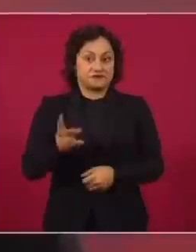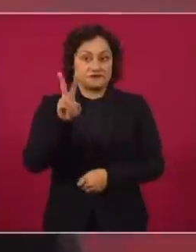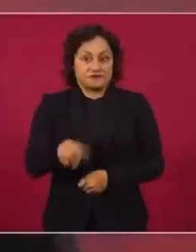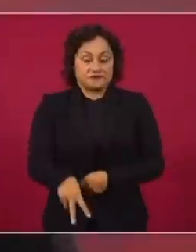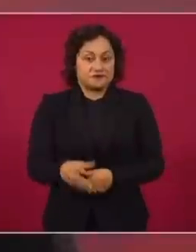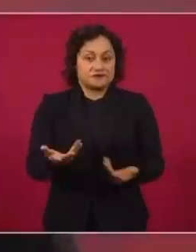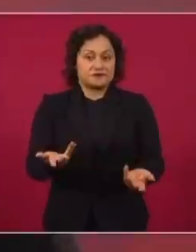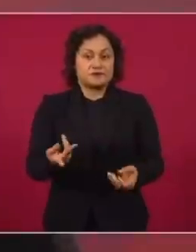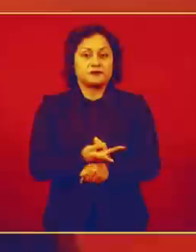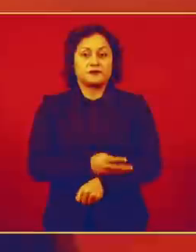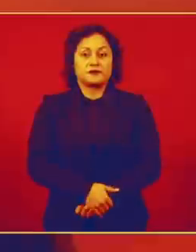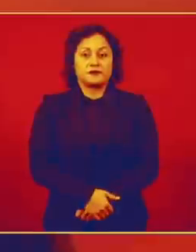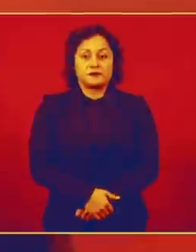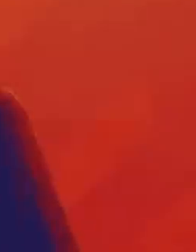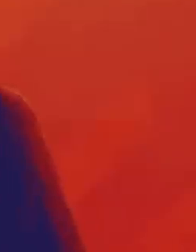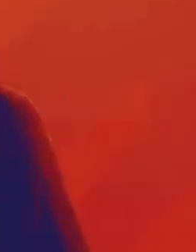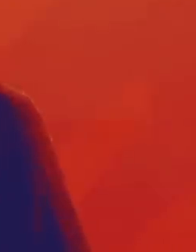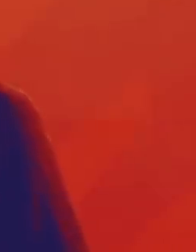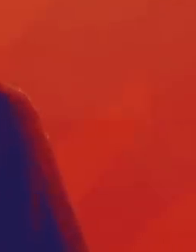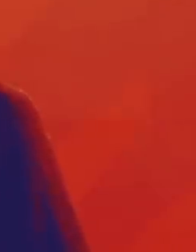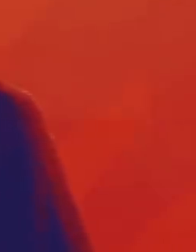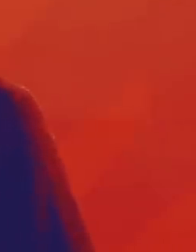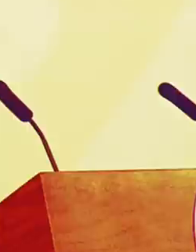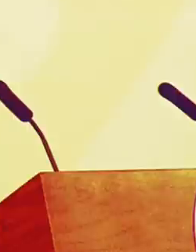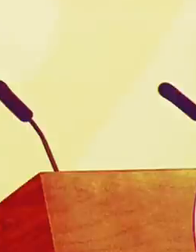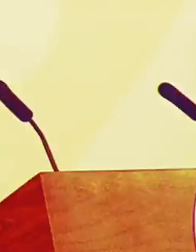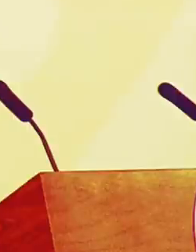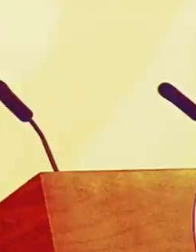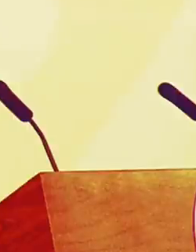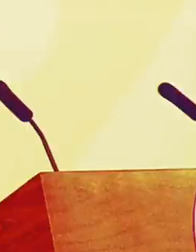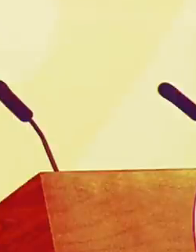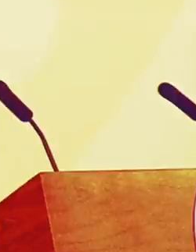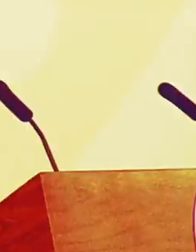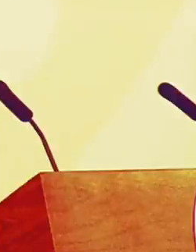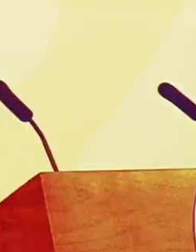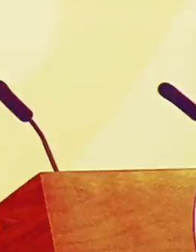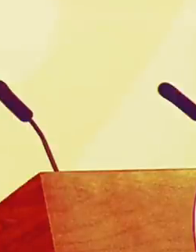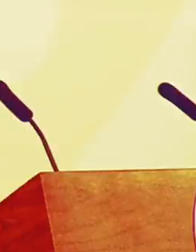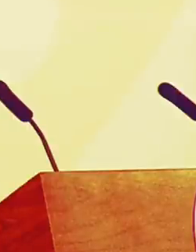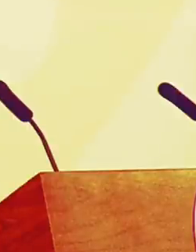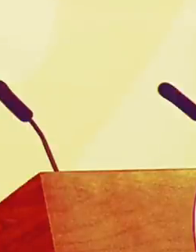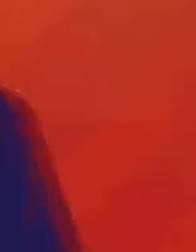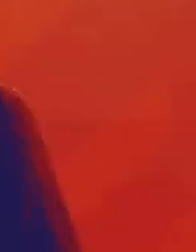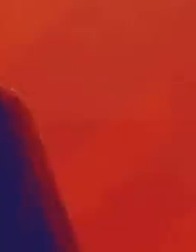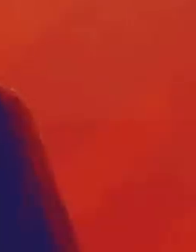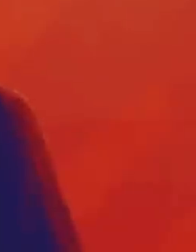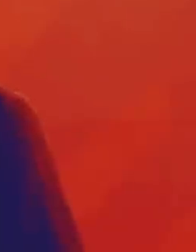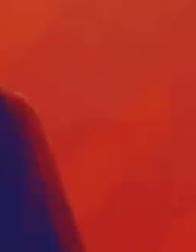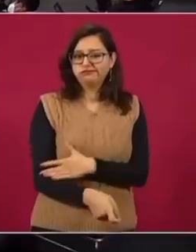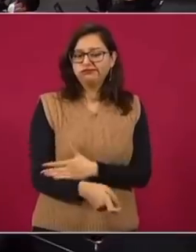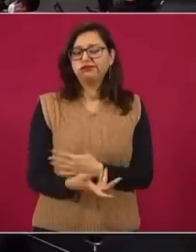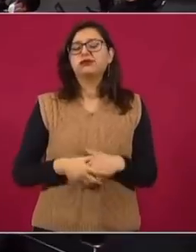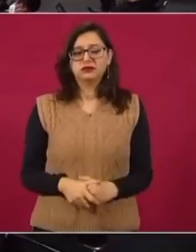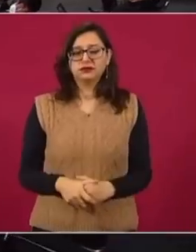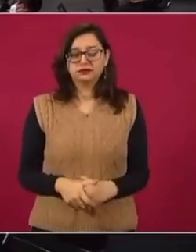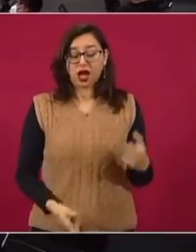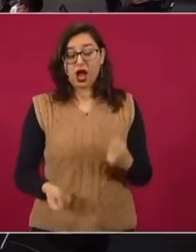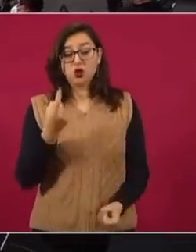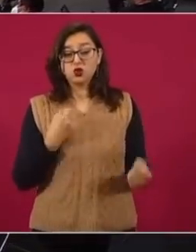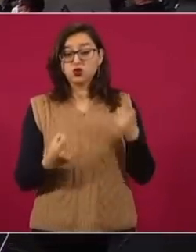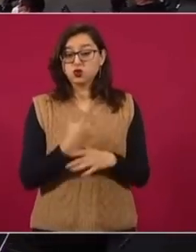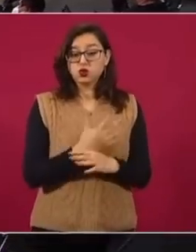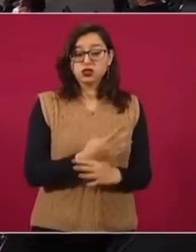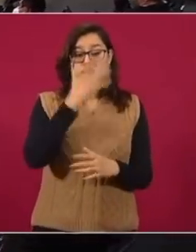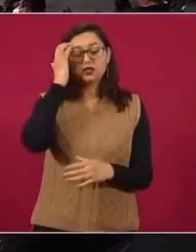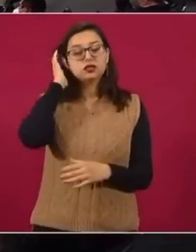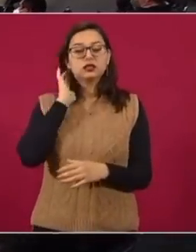conservadora, golpista, en contra de que se lleve a cabo un verdadero cambio en el país. Hay quienes dicen que